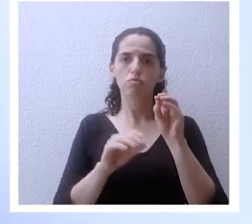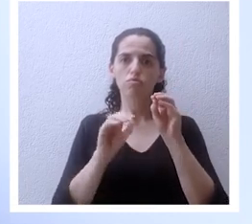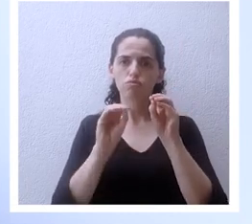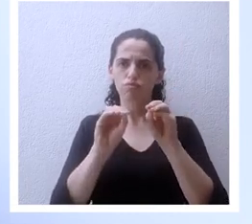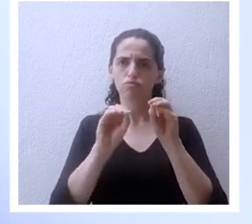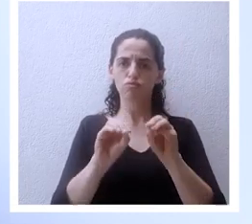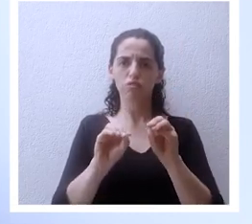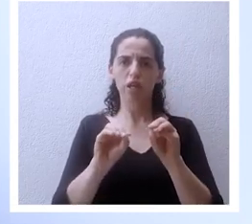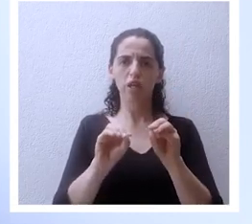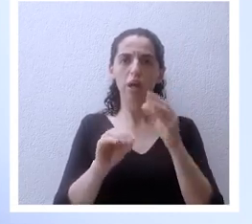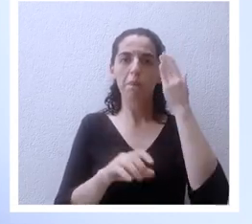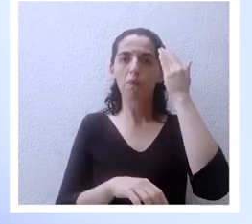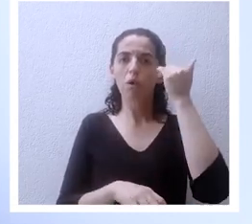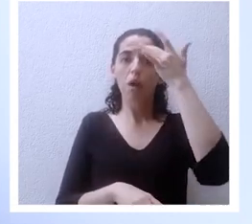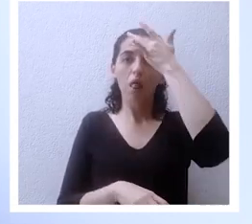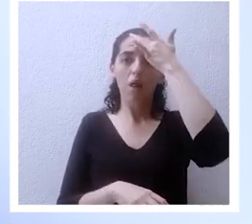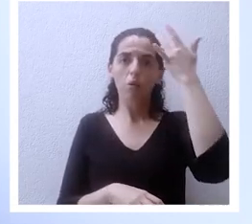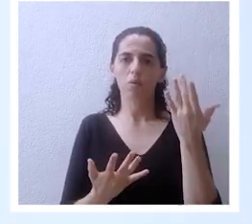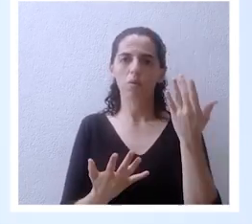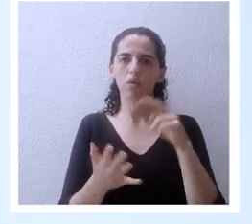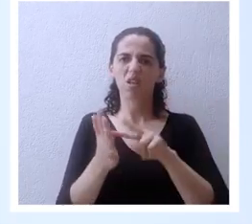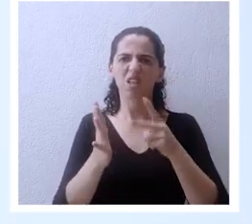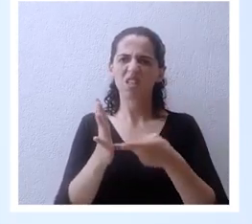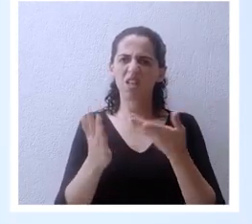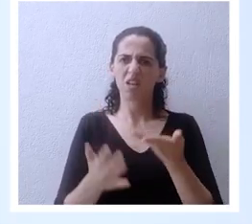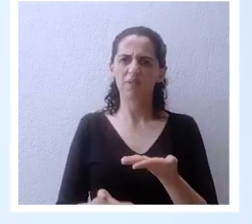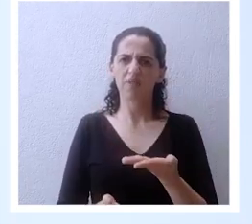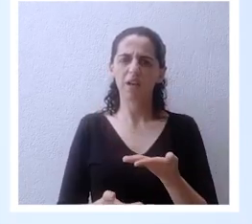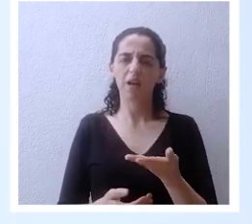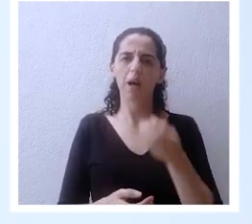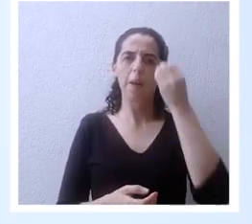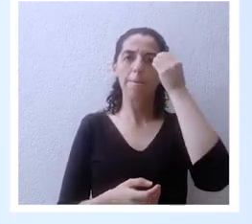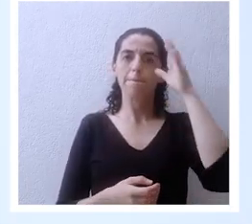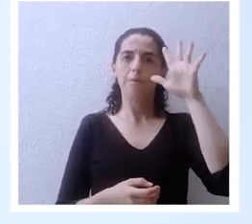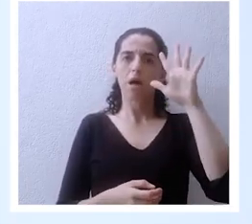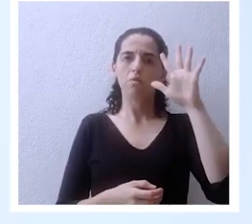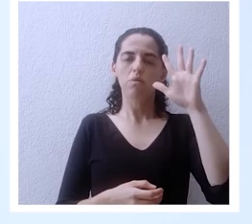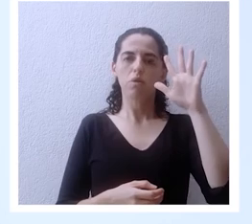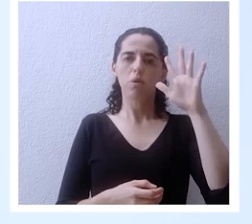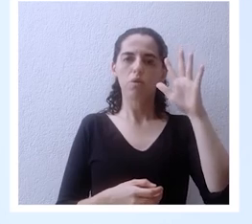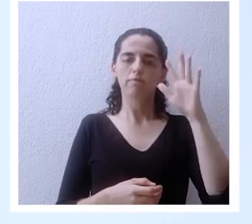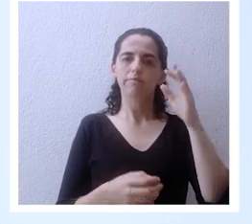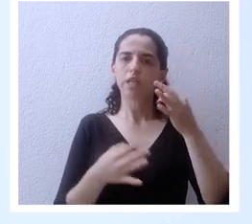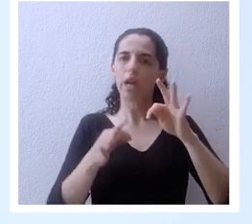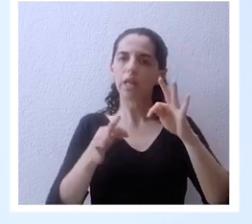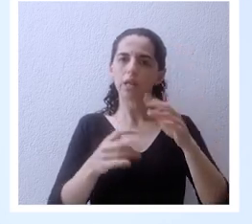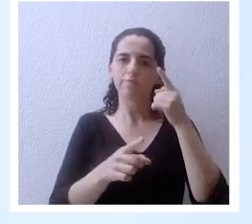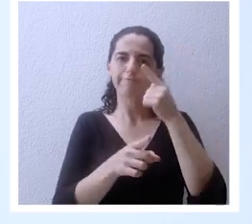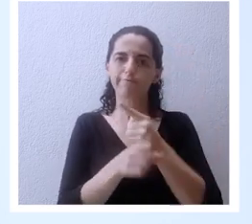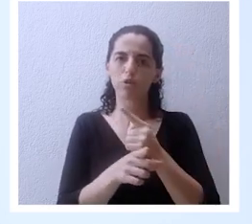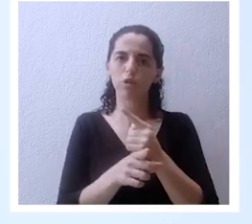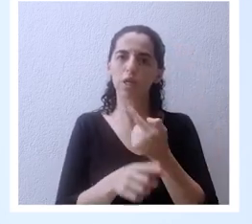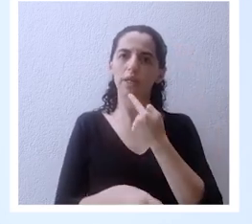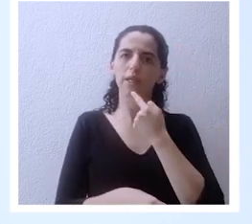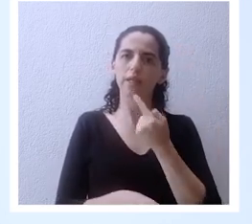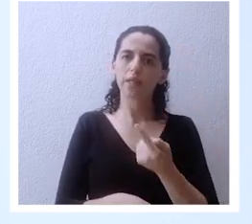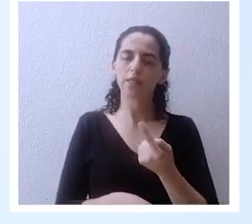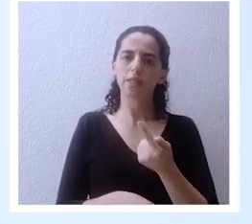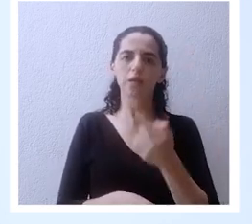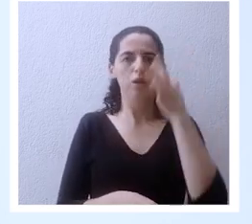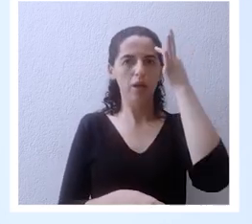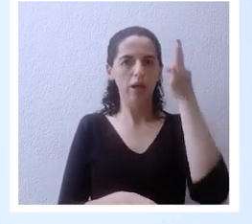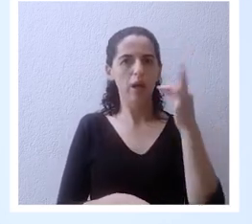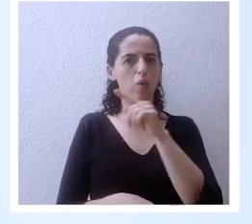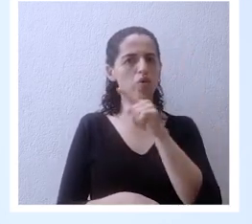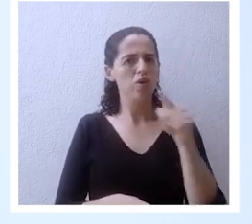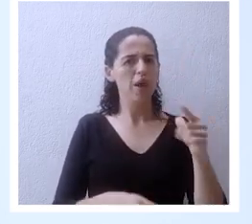perdieron el norte de lo que esto significa y Pablo tiene que enderezar un poco el barco y decirles hey yo creo que ustedes están